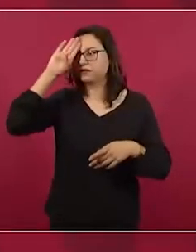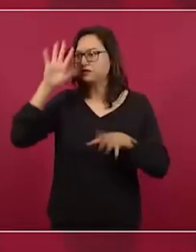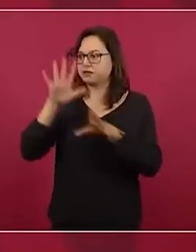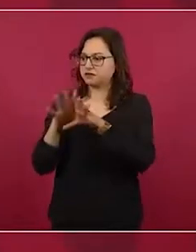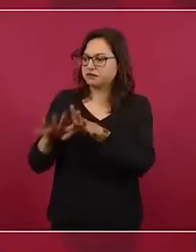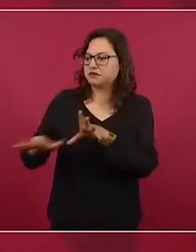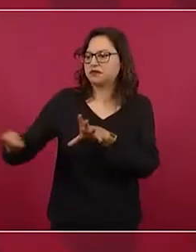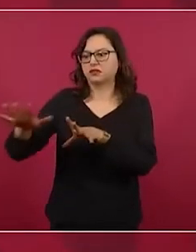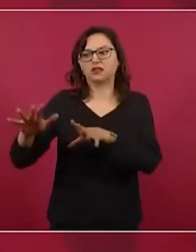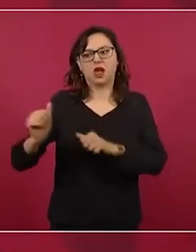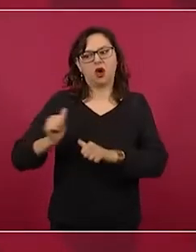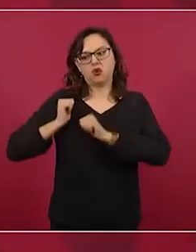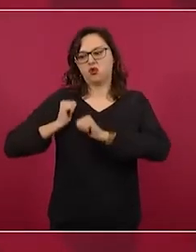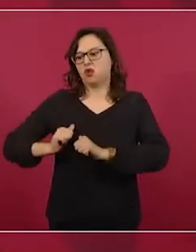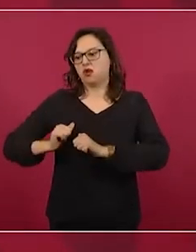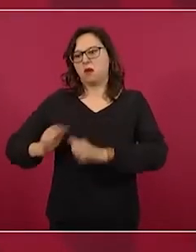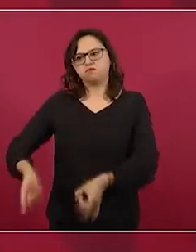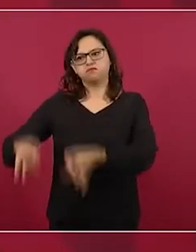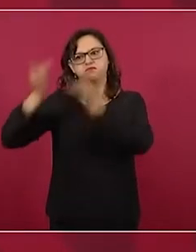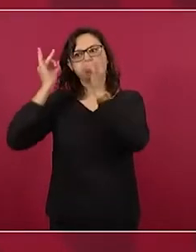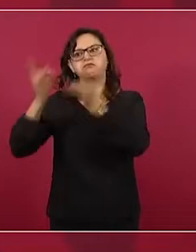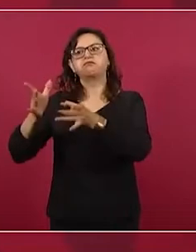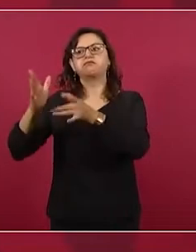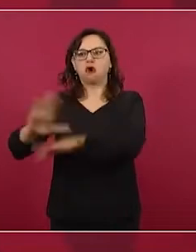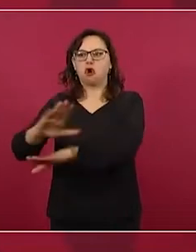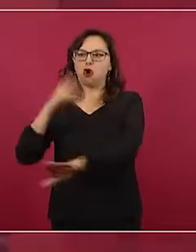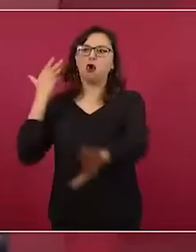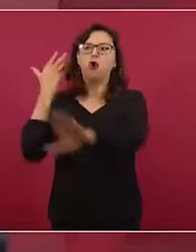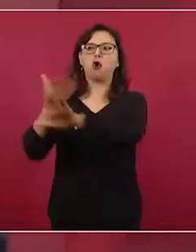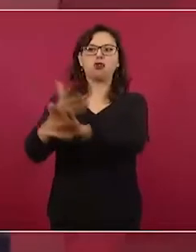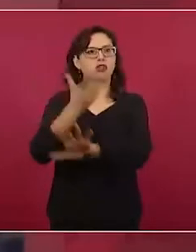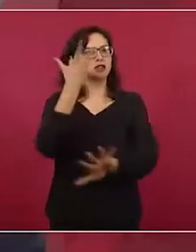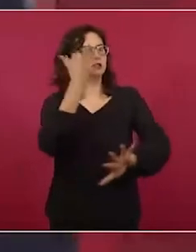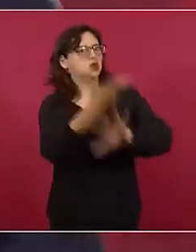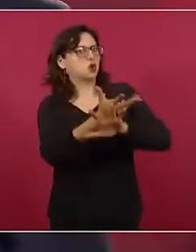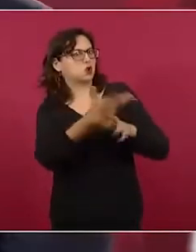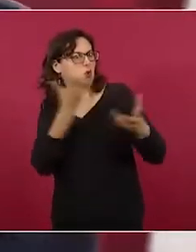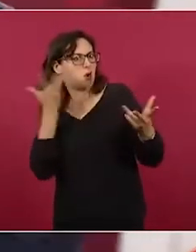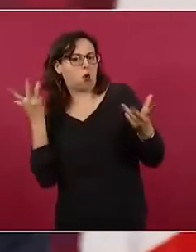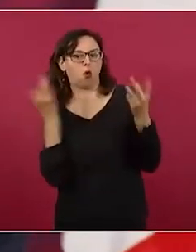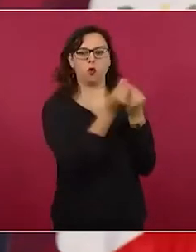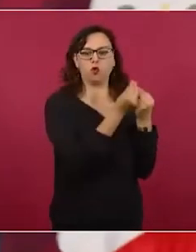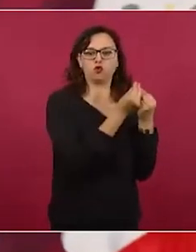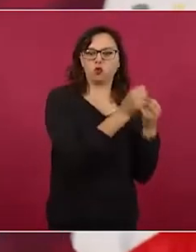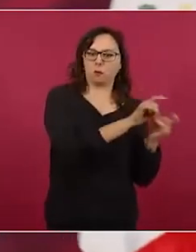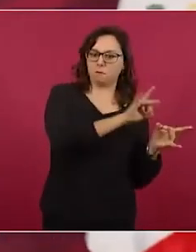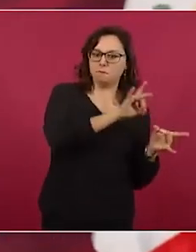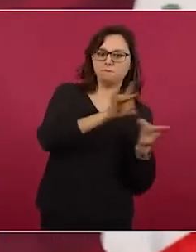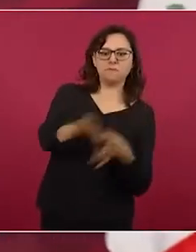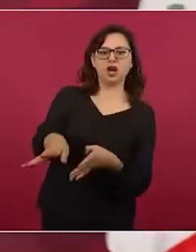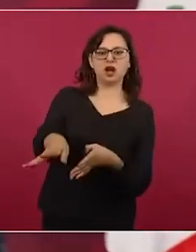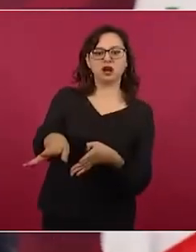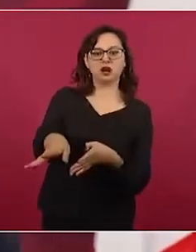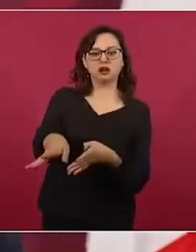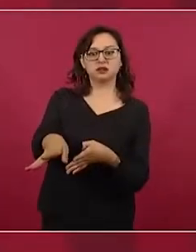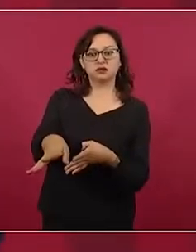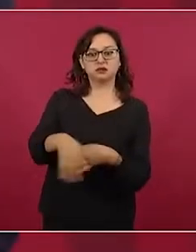autoridades, sería un acto